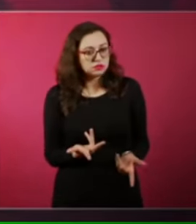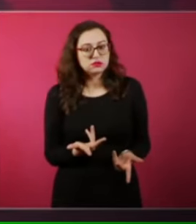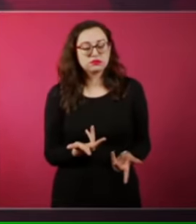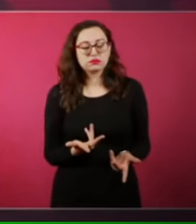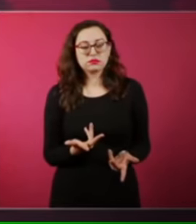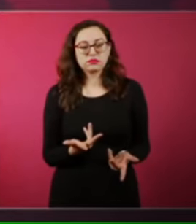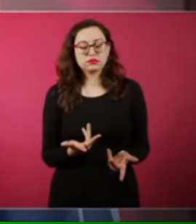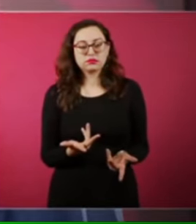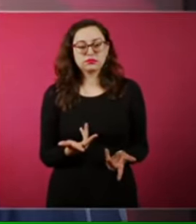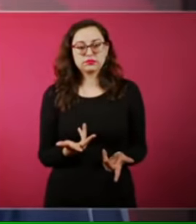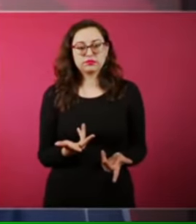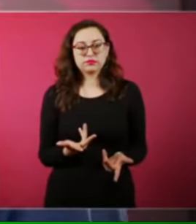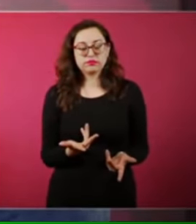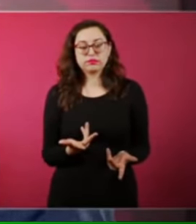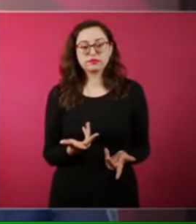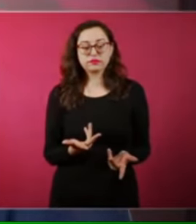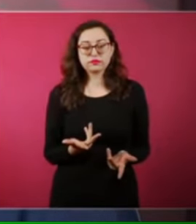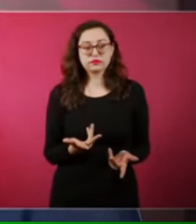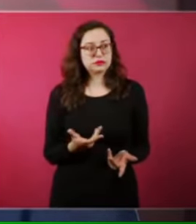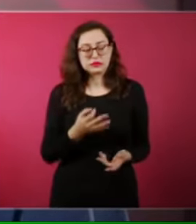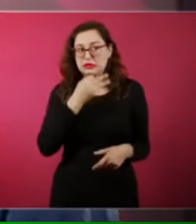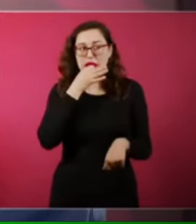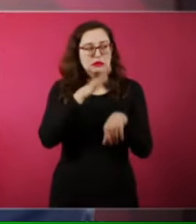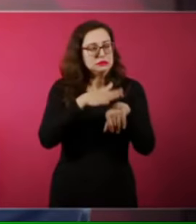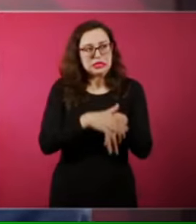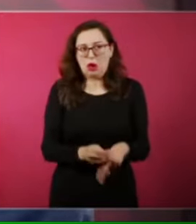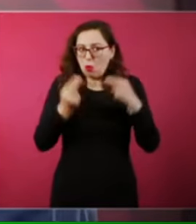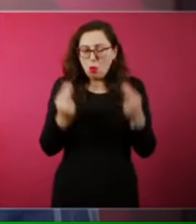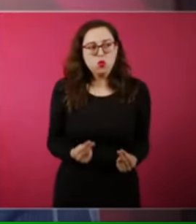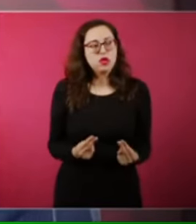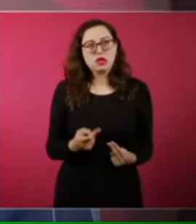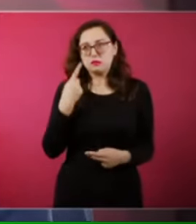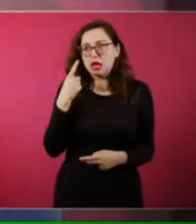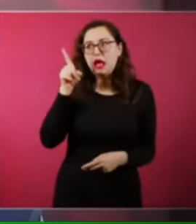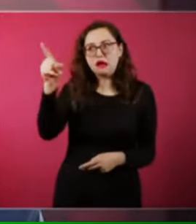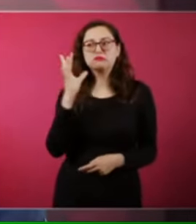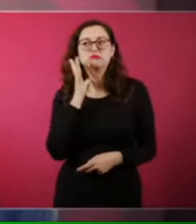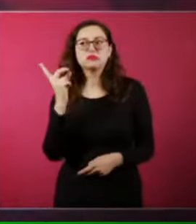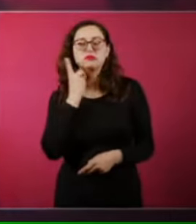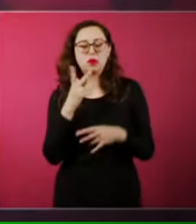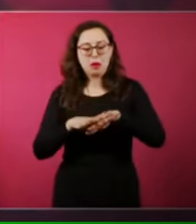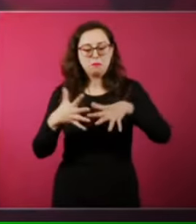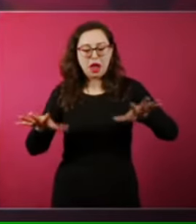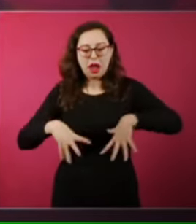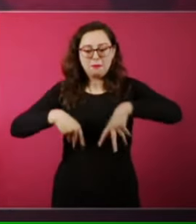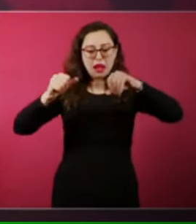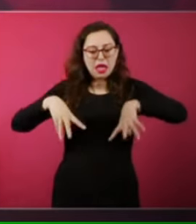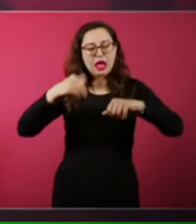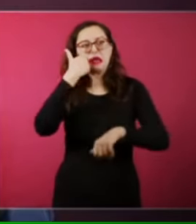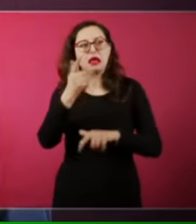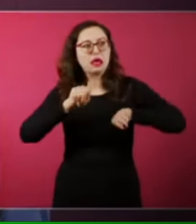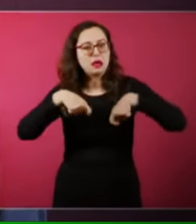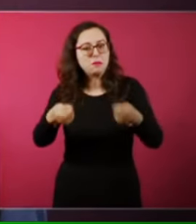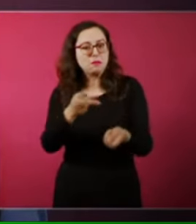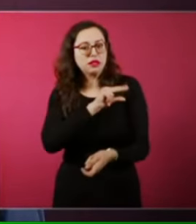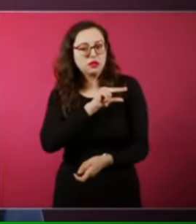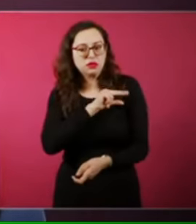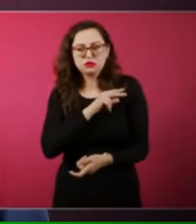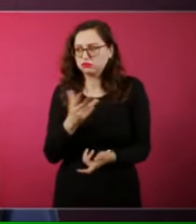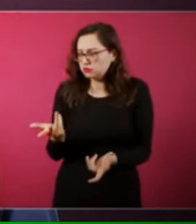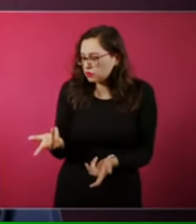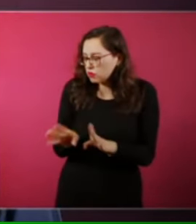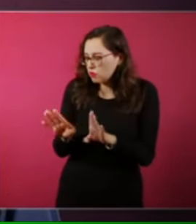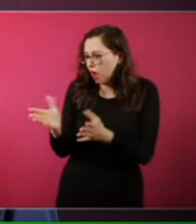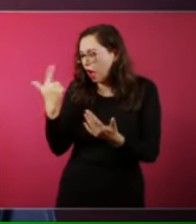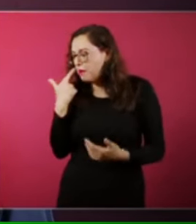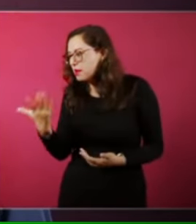terminando un acto y tengo algo que decirle que es urgente y a ver, ven, dime qué es, es que están